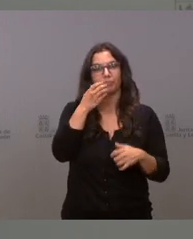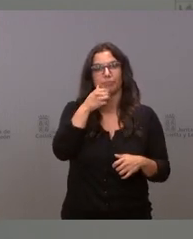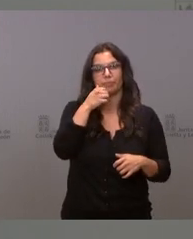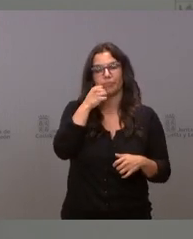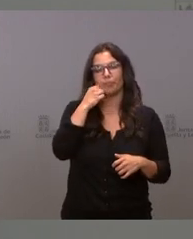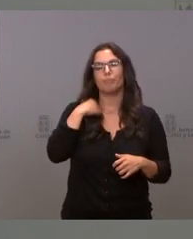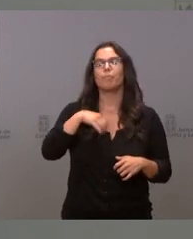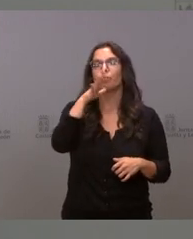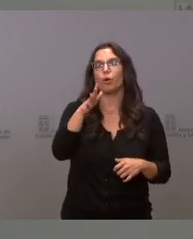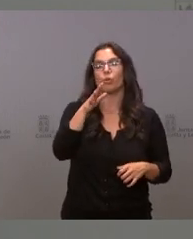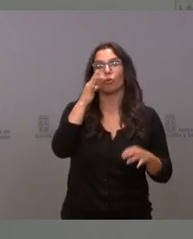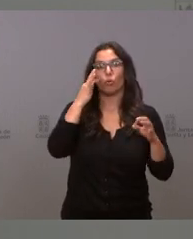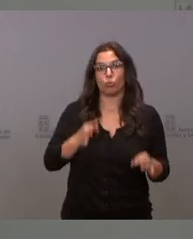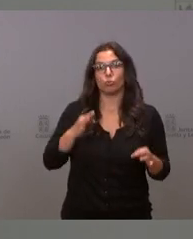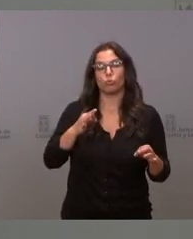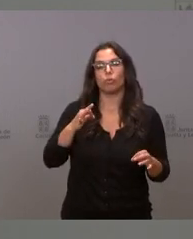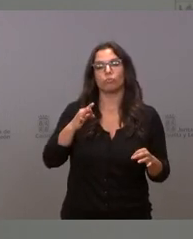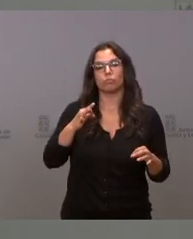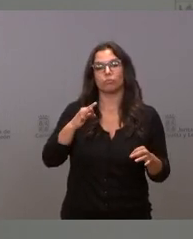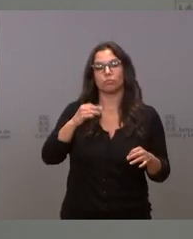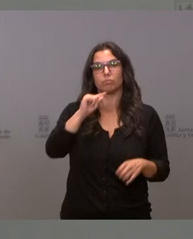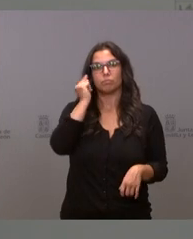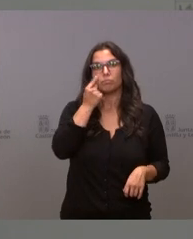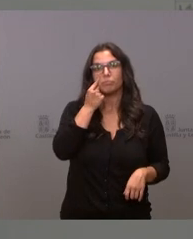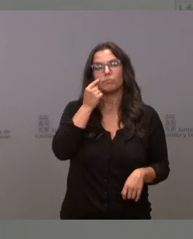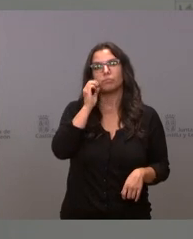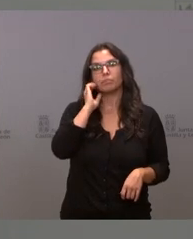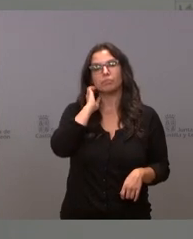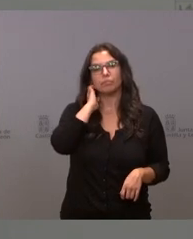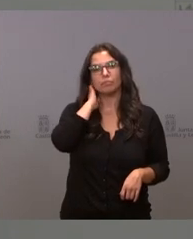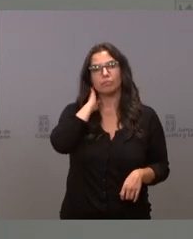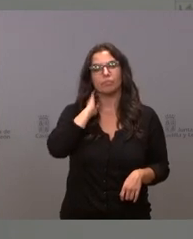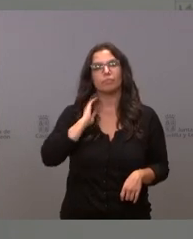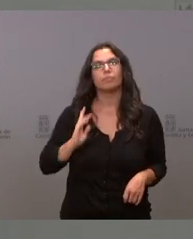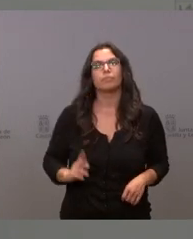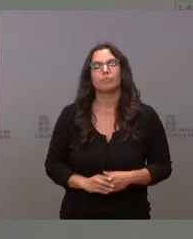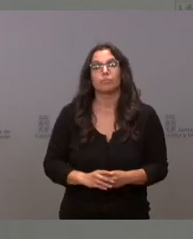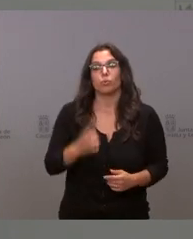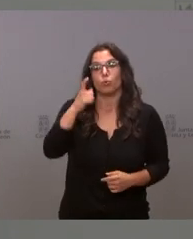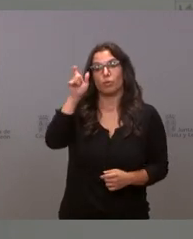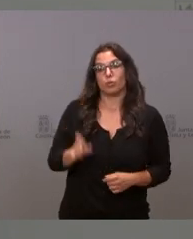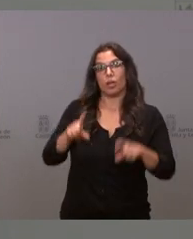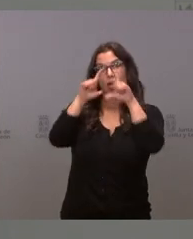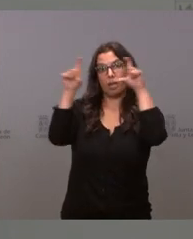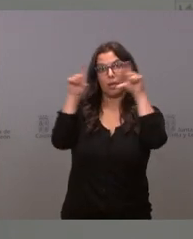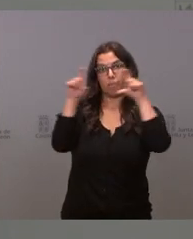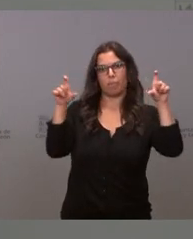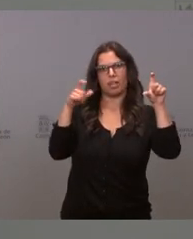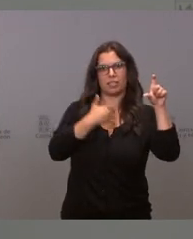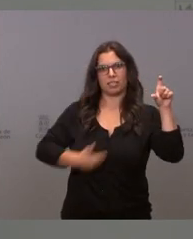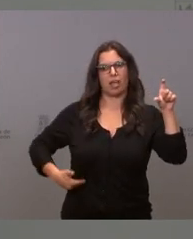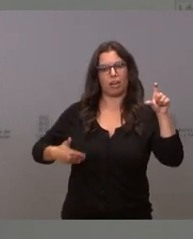la confesión de uno, de los grandes empresarios de la comunidad,